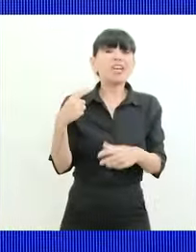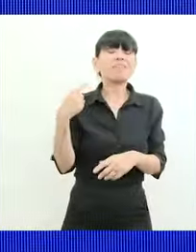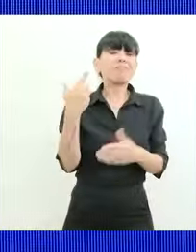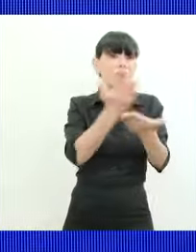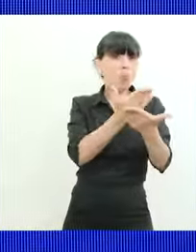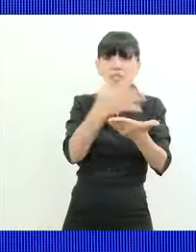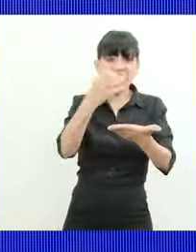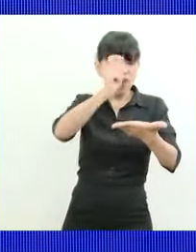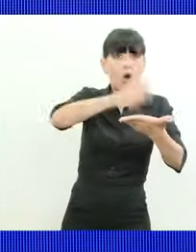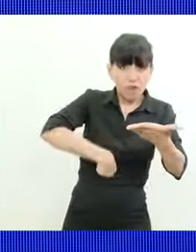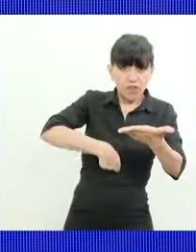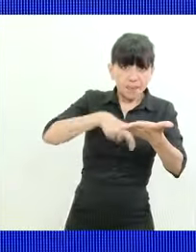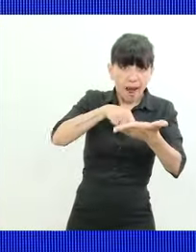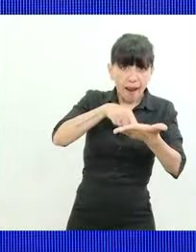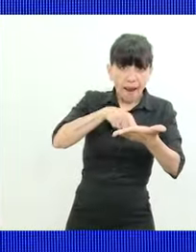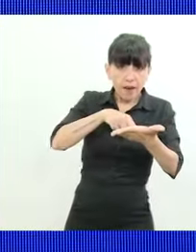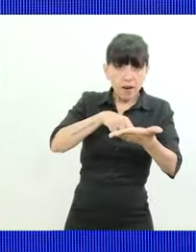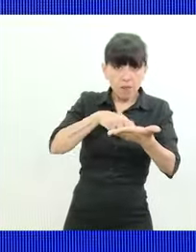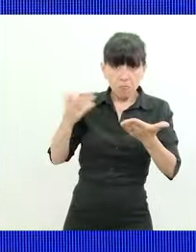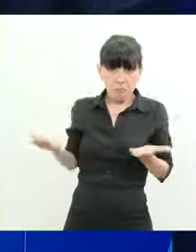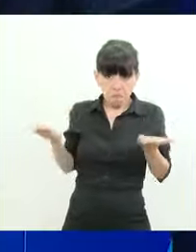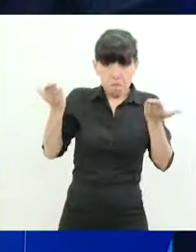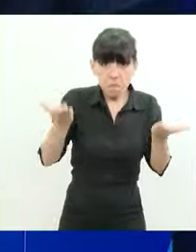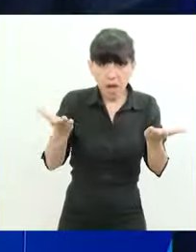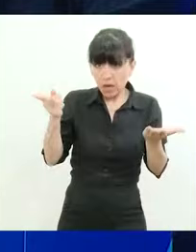con los ciudadanos cuando presenta candidatura